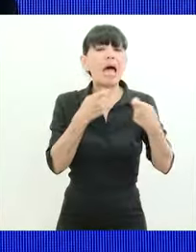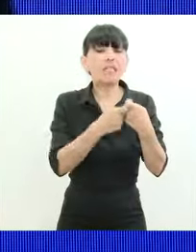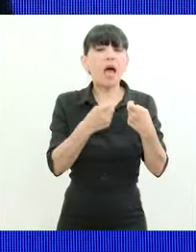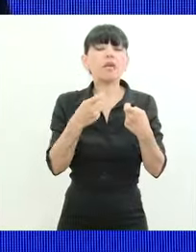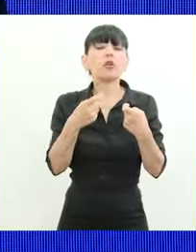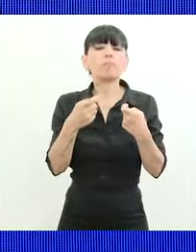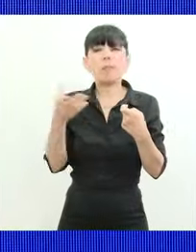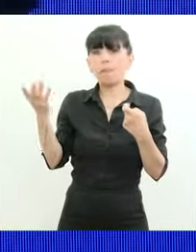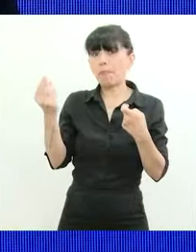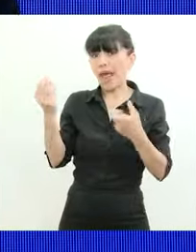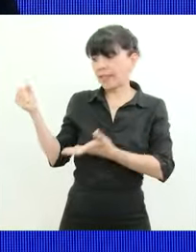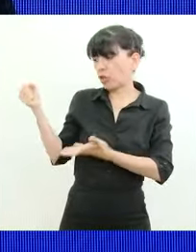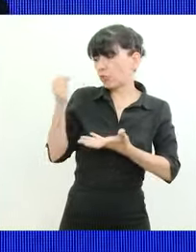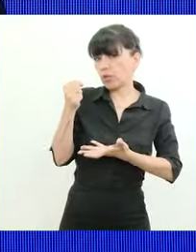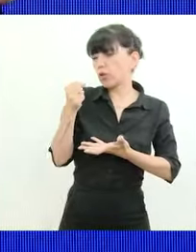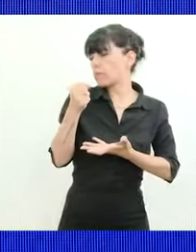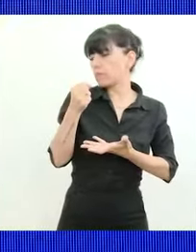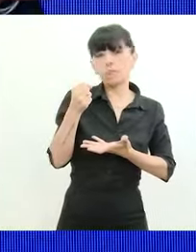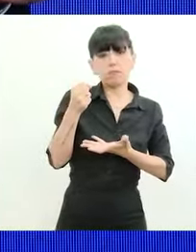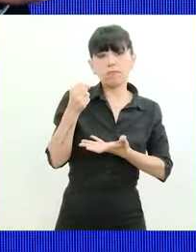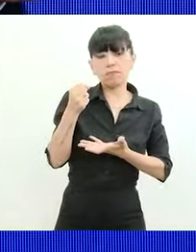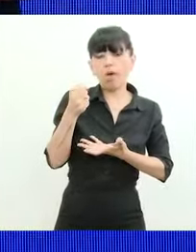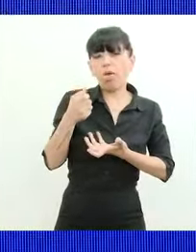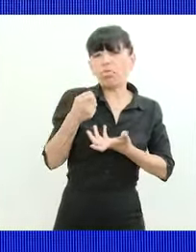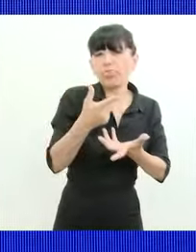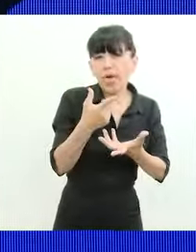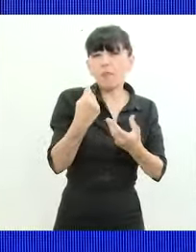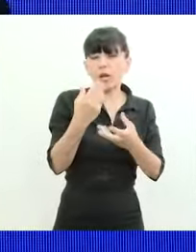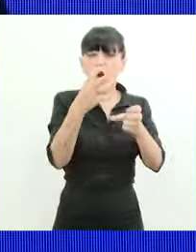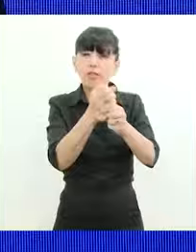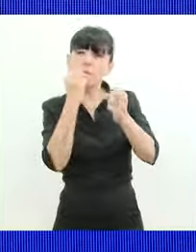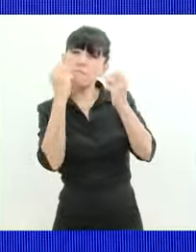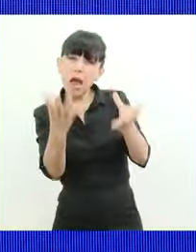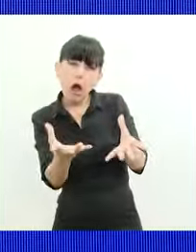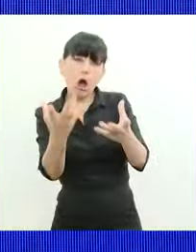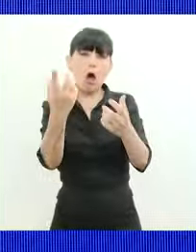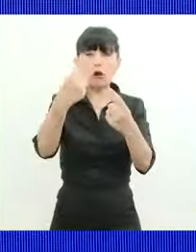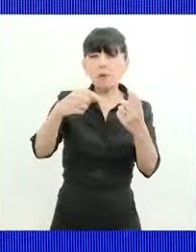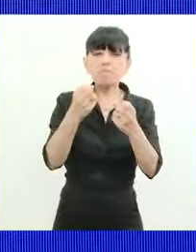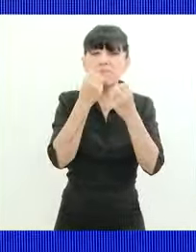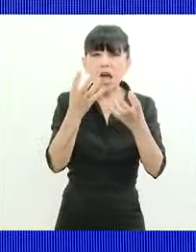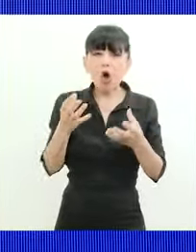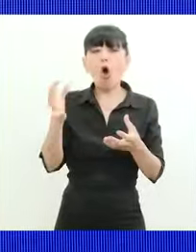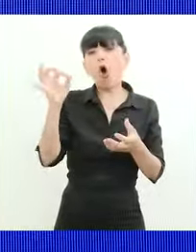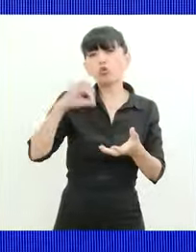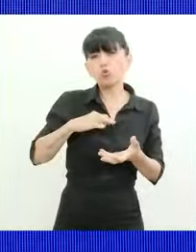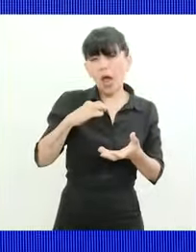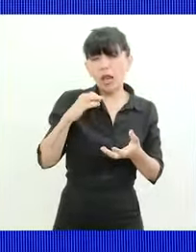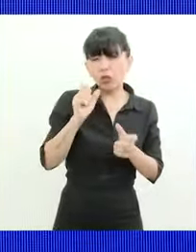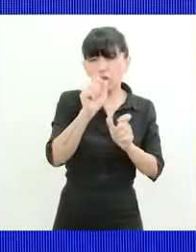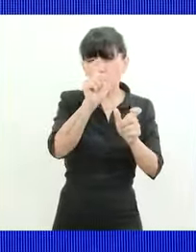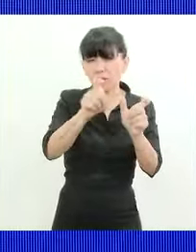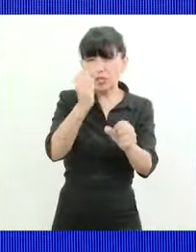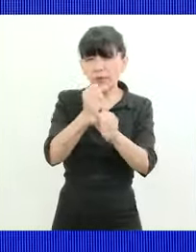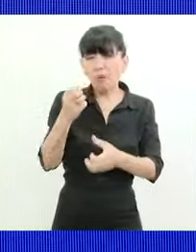los colectivos las carrocerías las cubiertas o el salario de los trabajadores terminan haciendo como pasó con